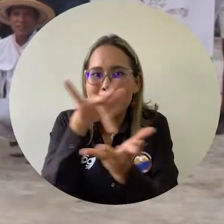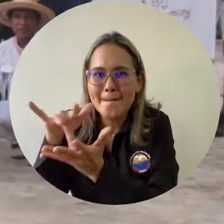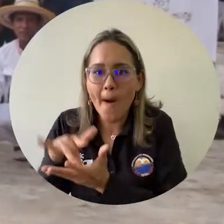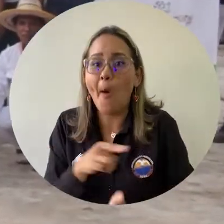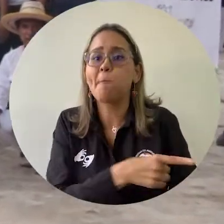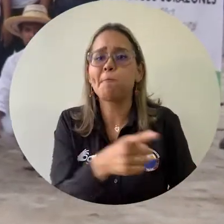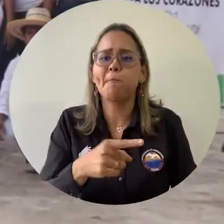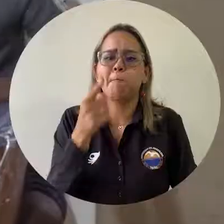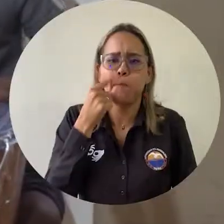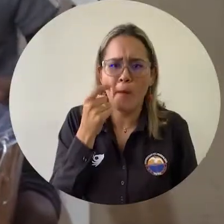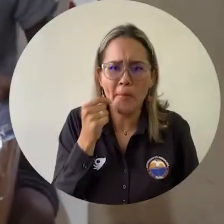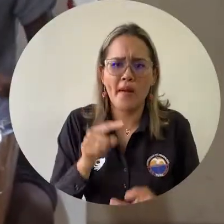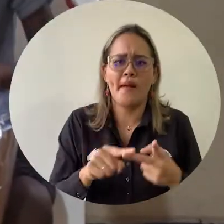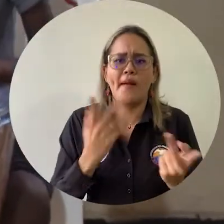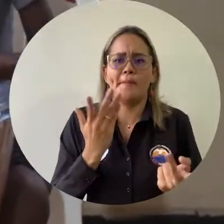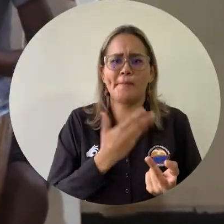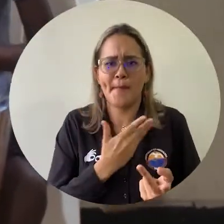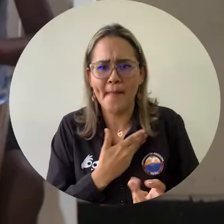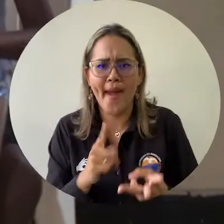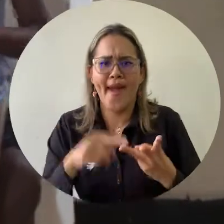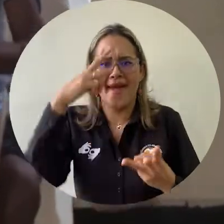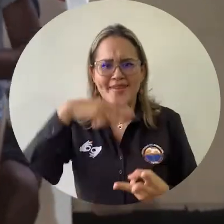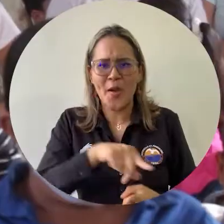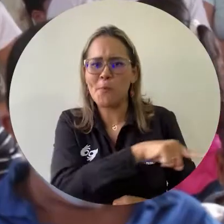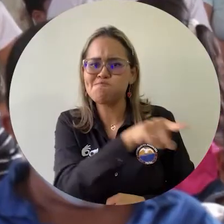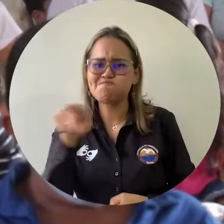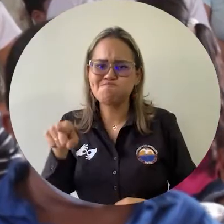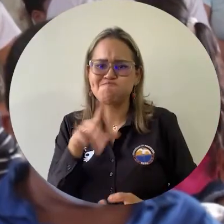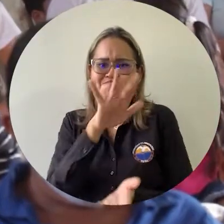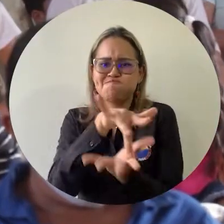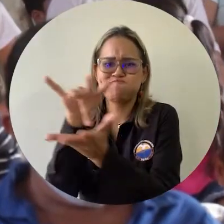con presencia de padres, madres e hijos.